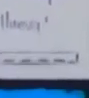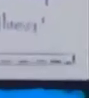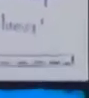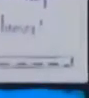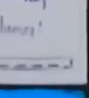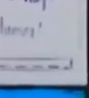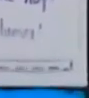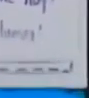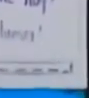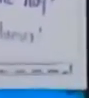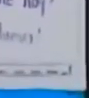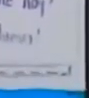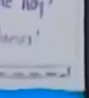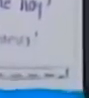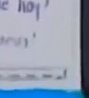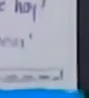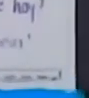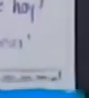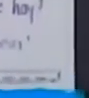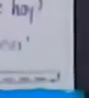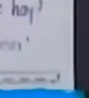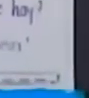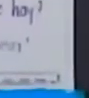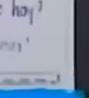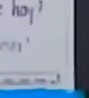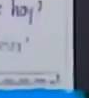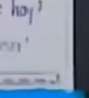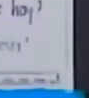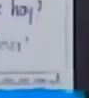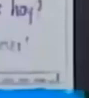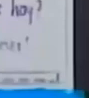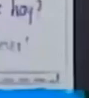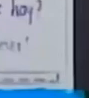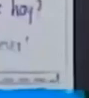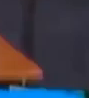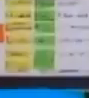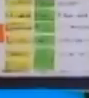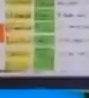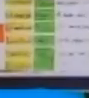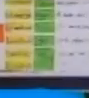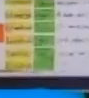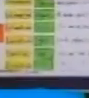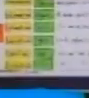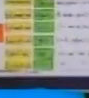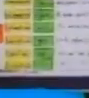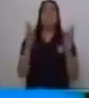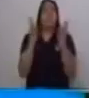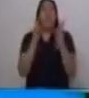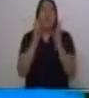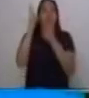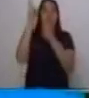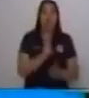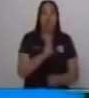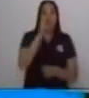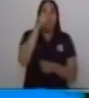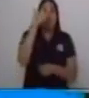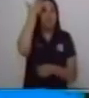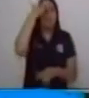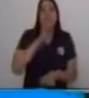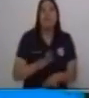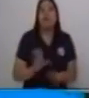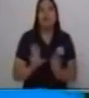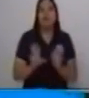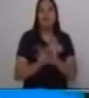espero que vengas mañana esas oraciones son desiderativas porque